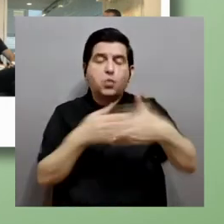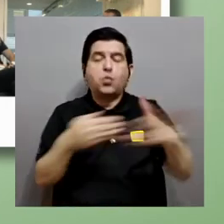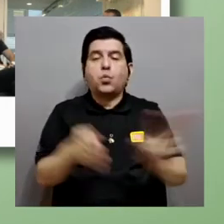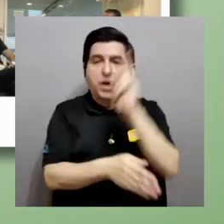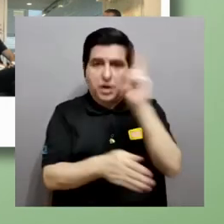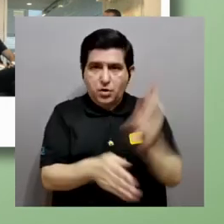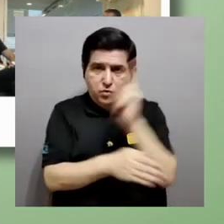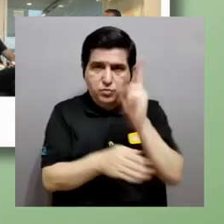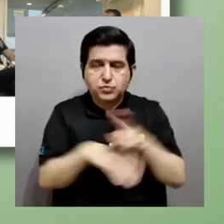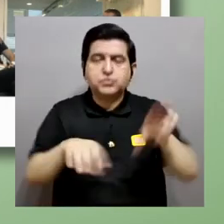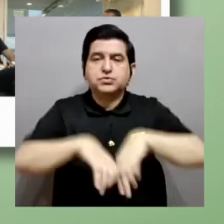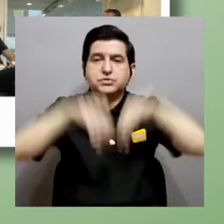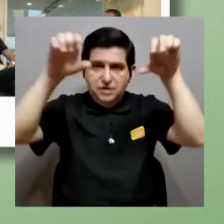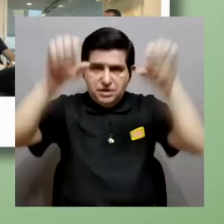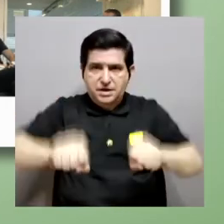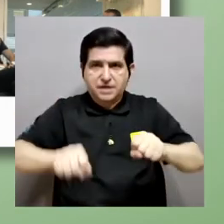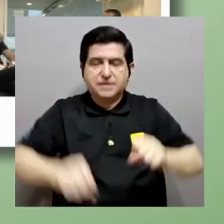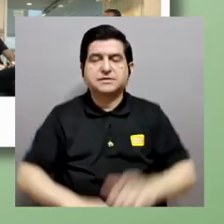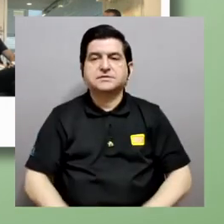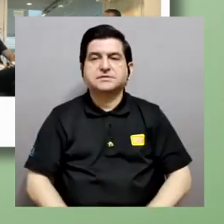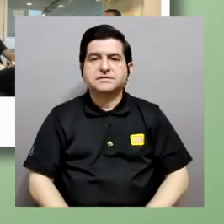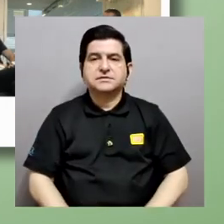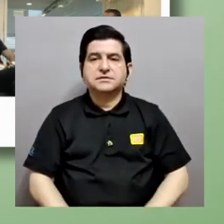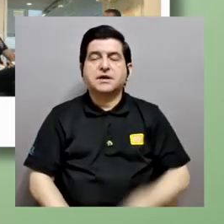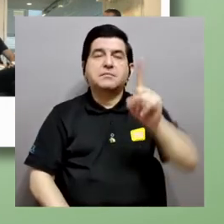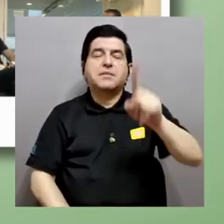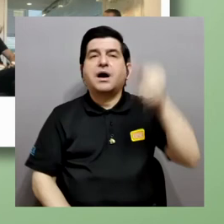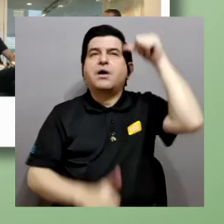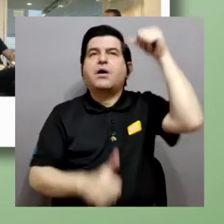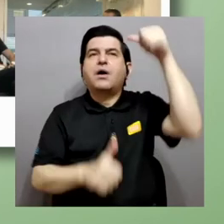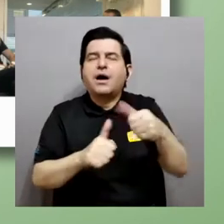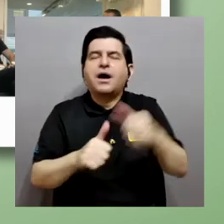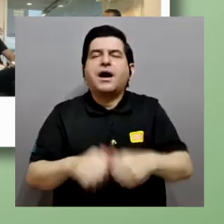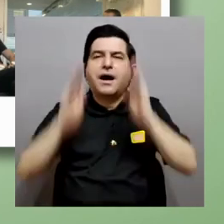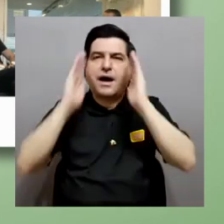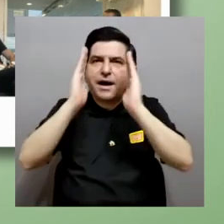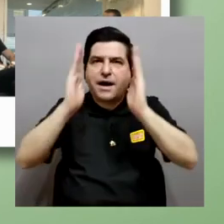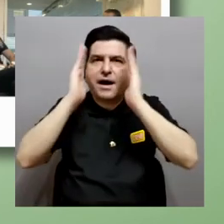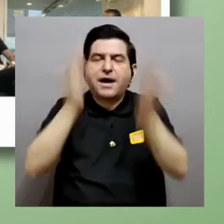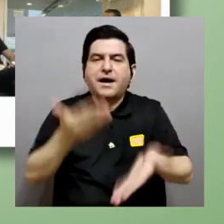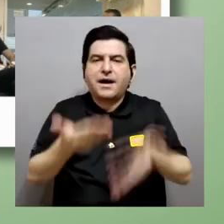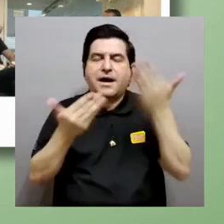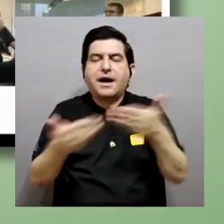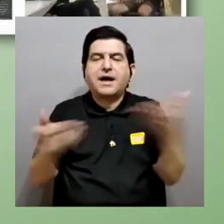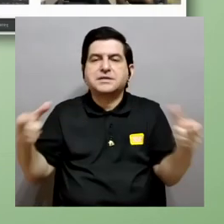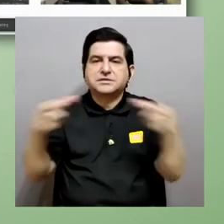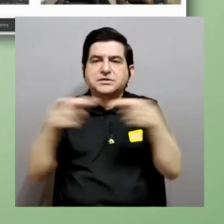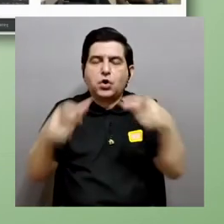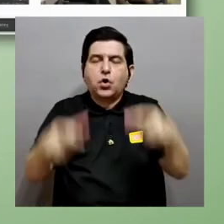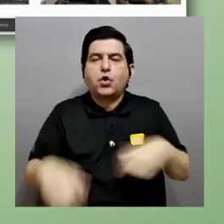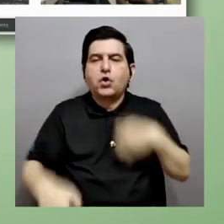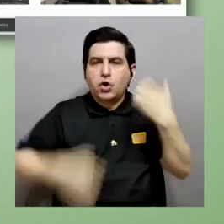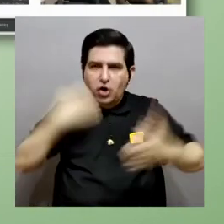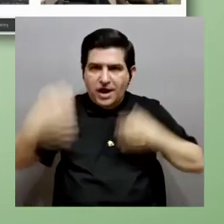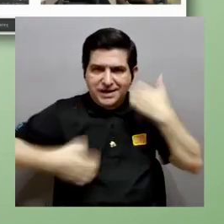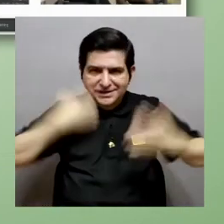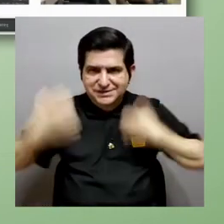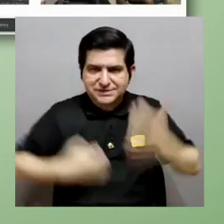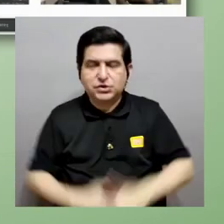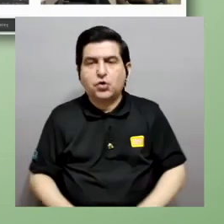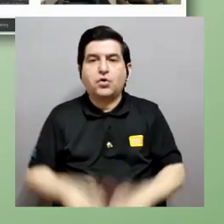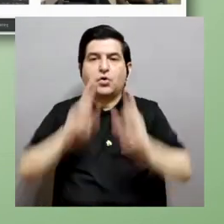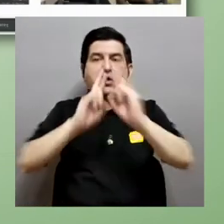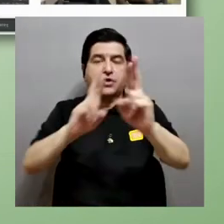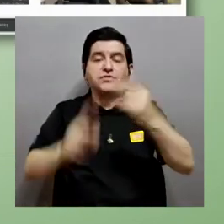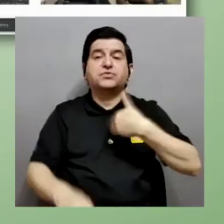después de utilizarlo el sistema fue un recordatorio para escuchar prácticamente una conexión emocional y este